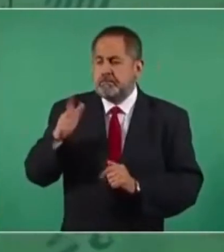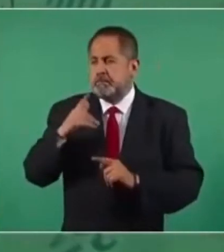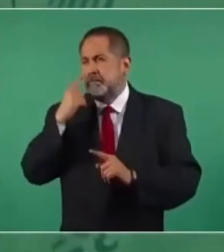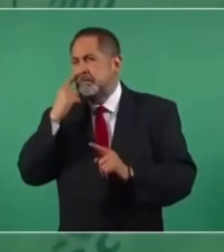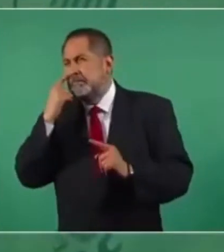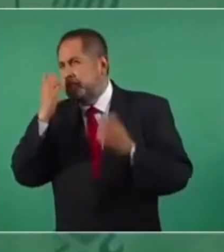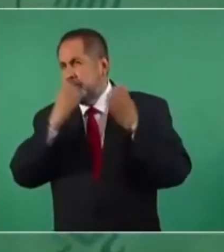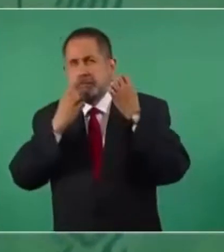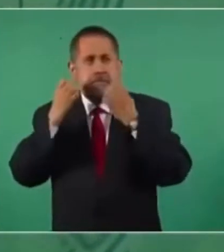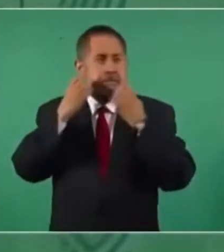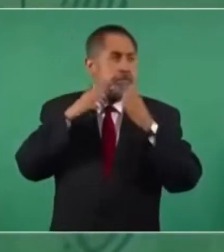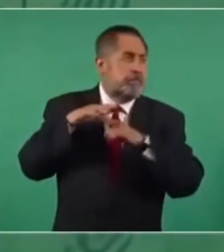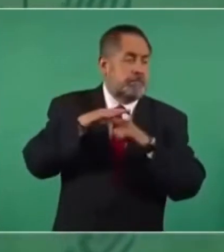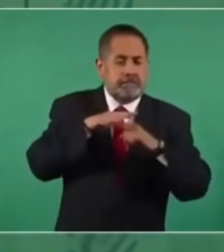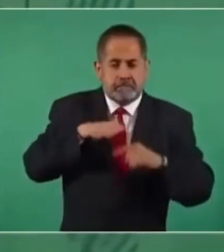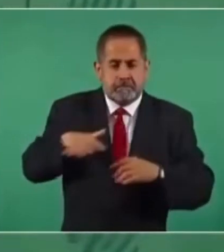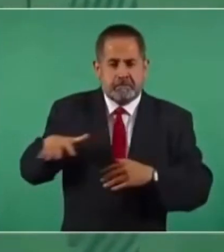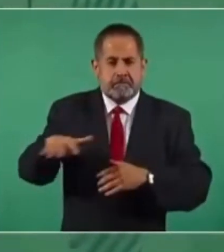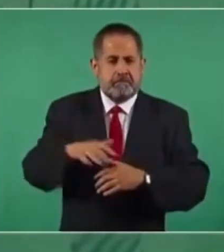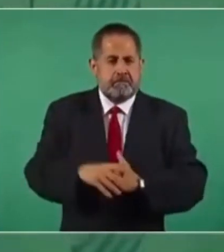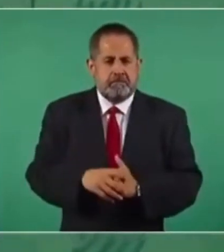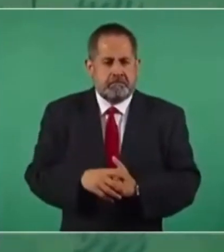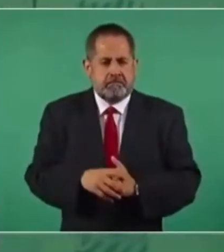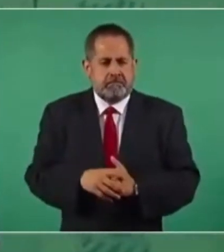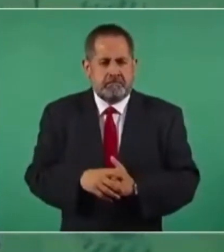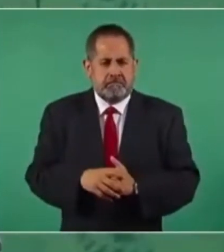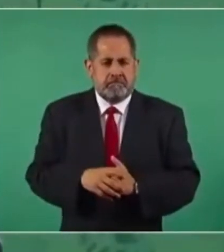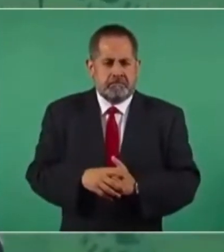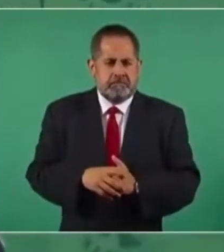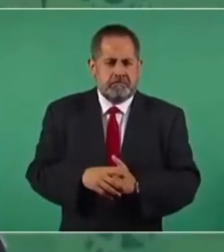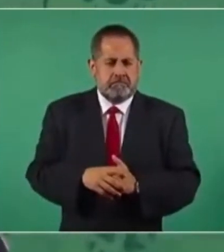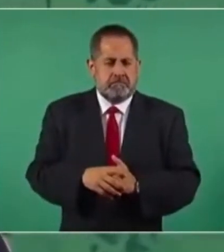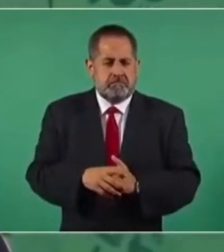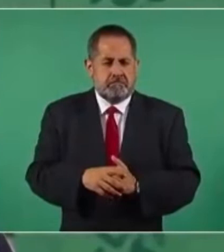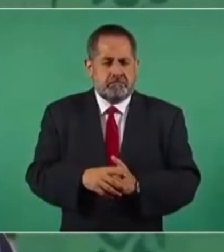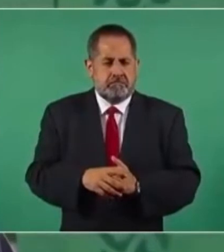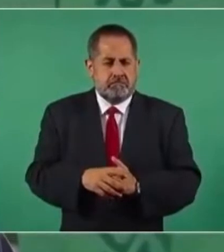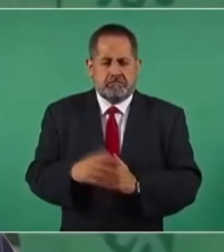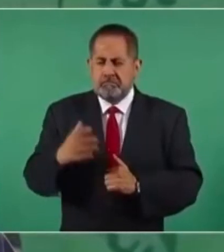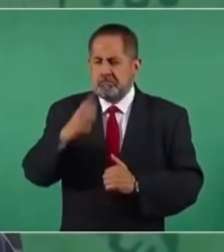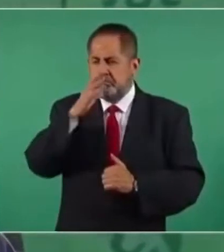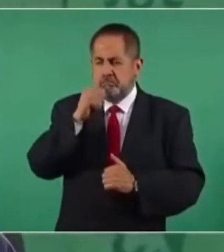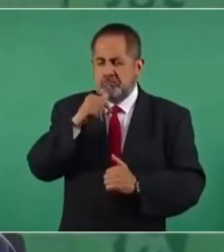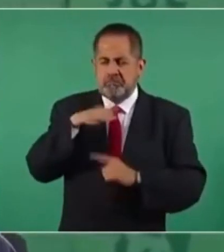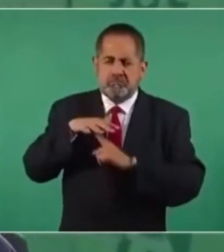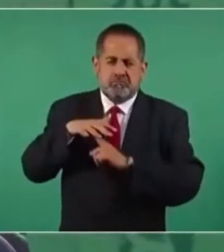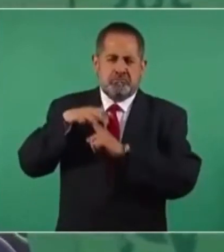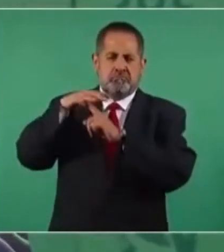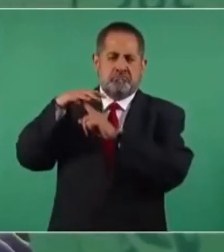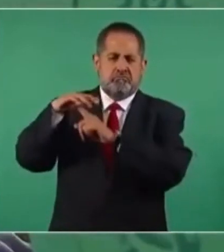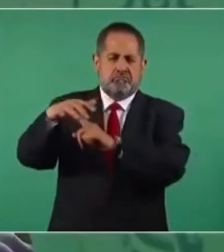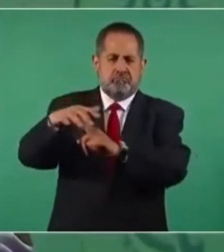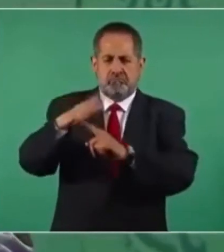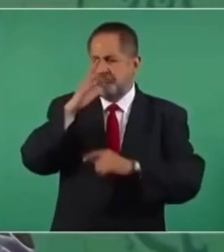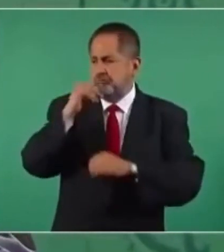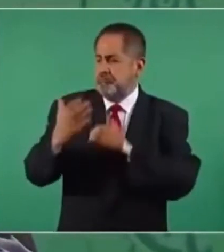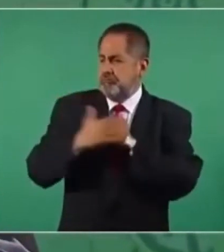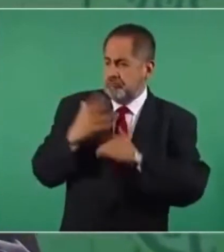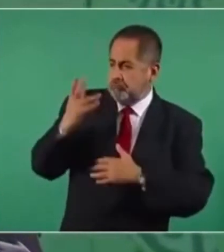y no podían volar y que